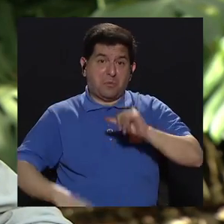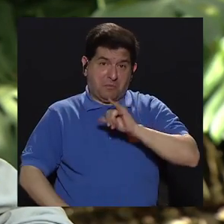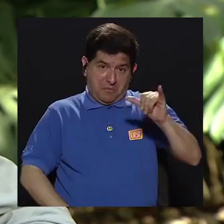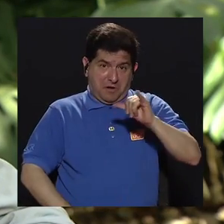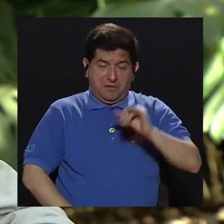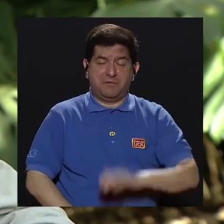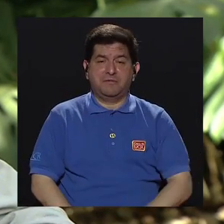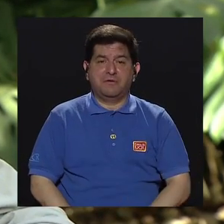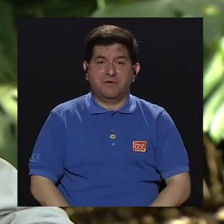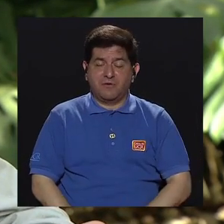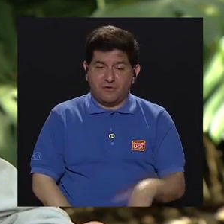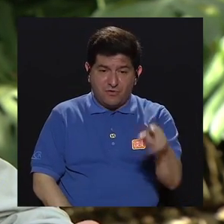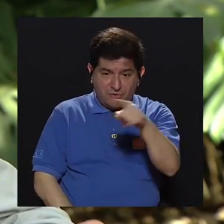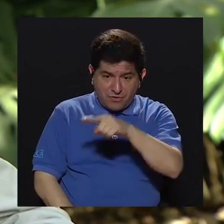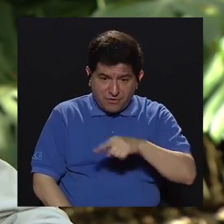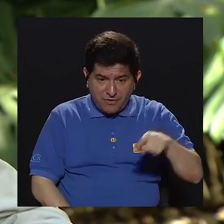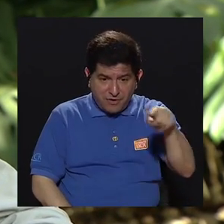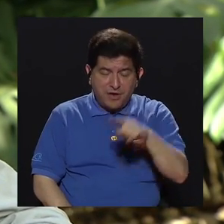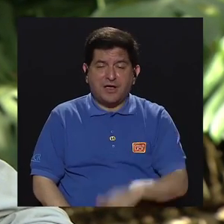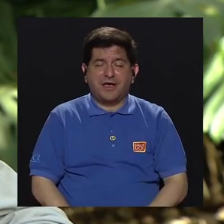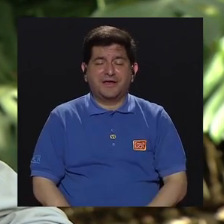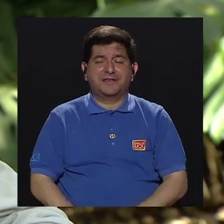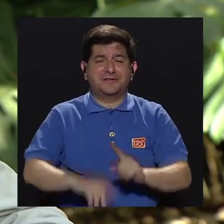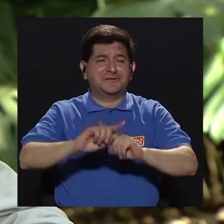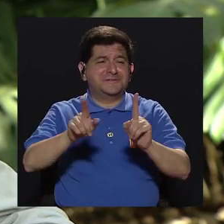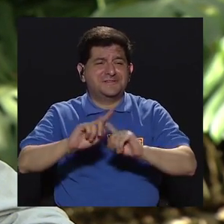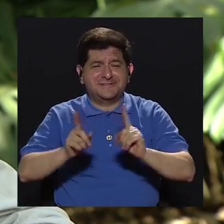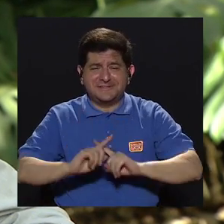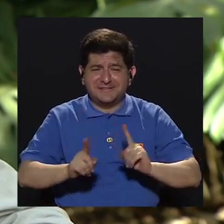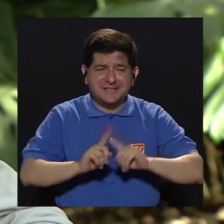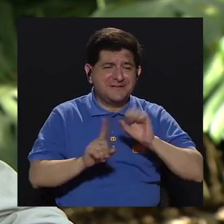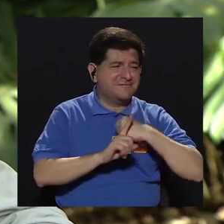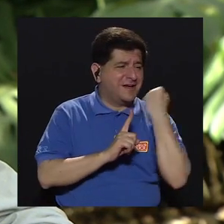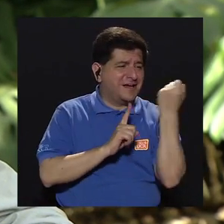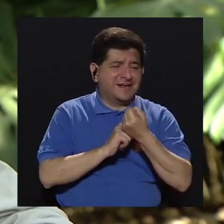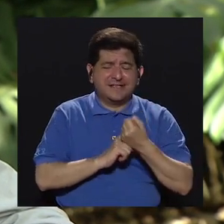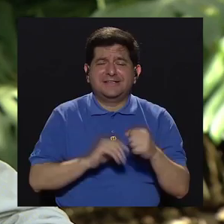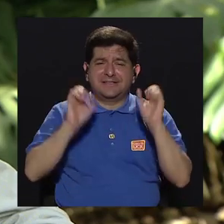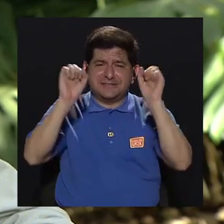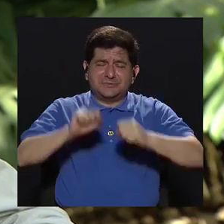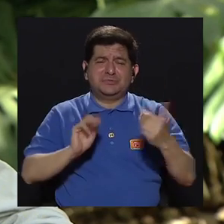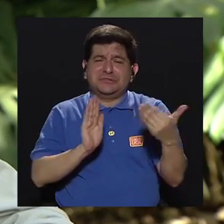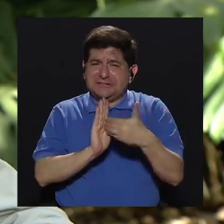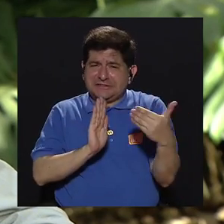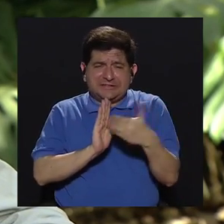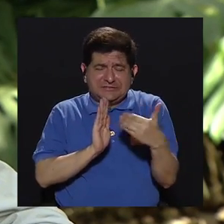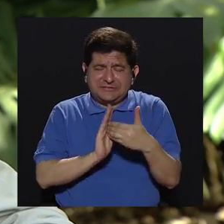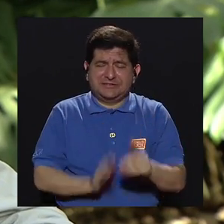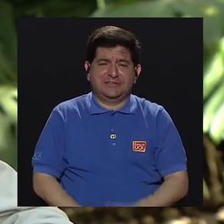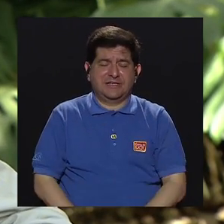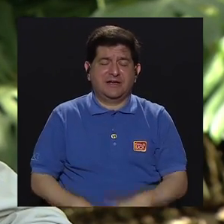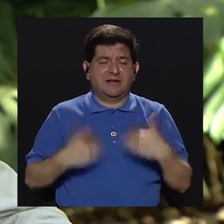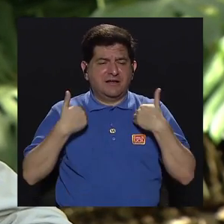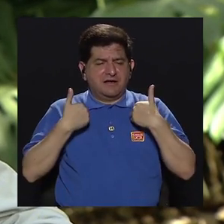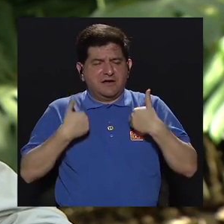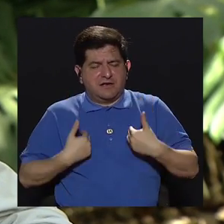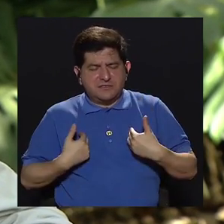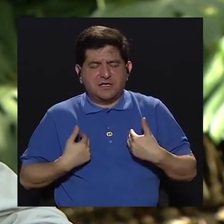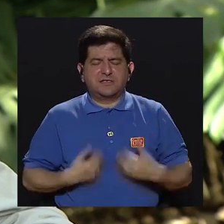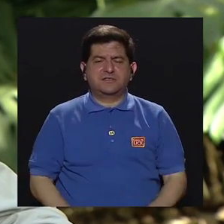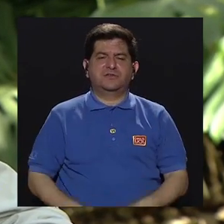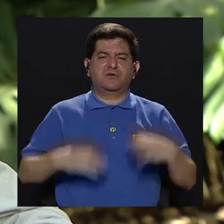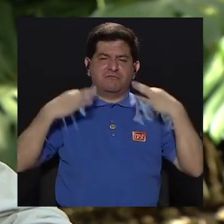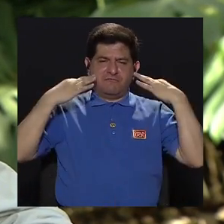y que ellos están sometidos a toda una serie de circunstancias muy difíciles en términos de agotamiento